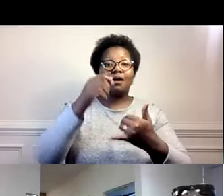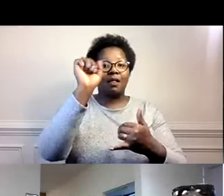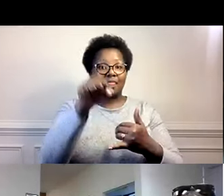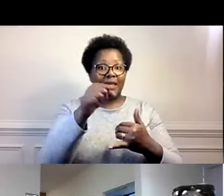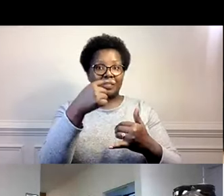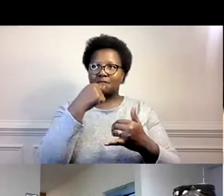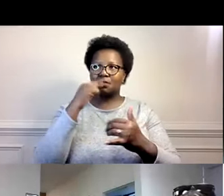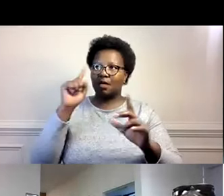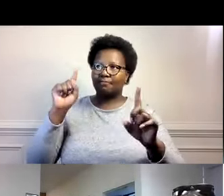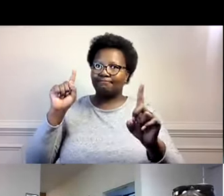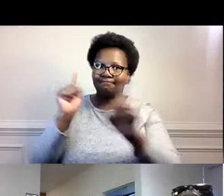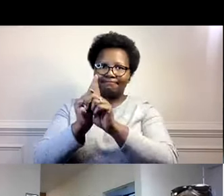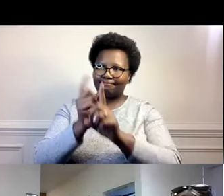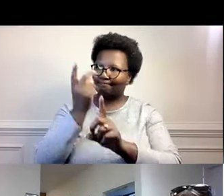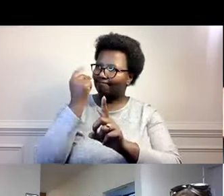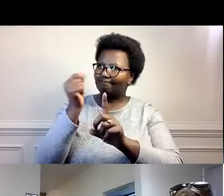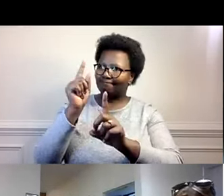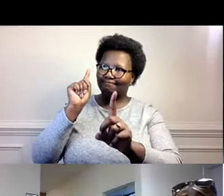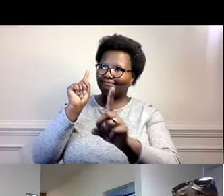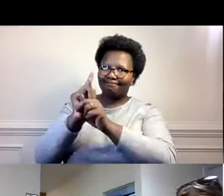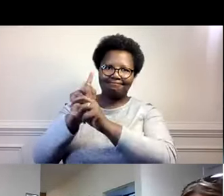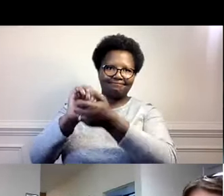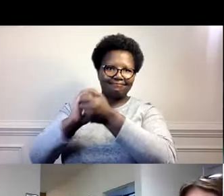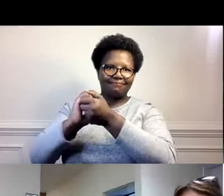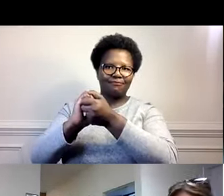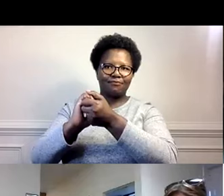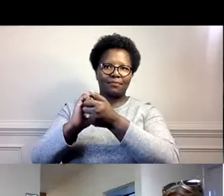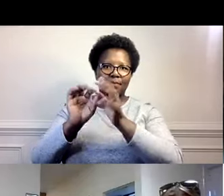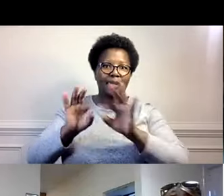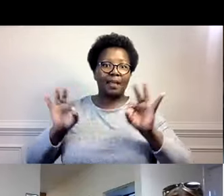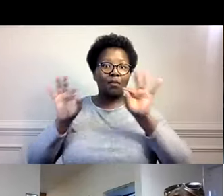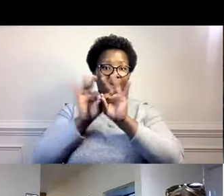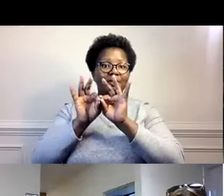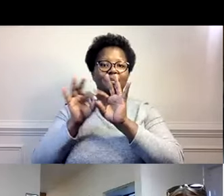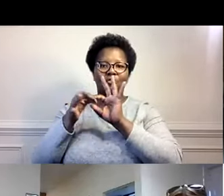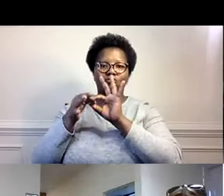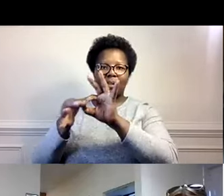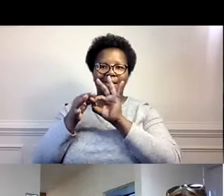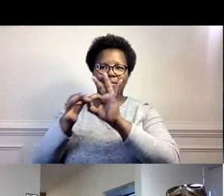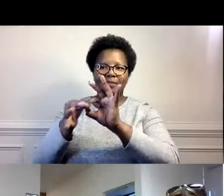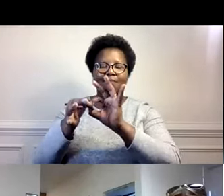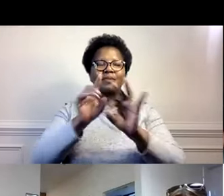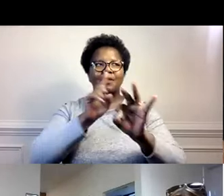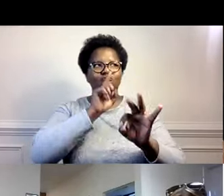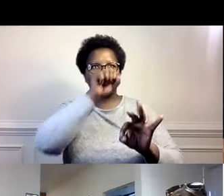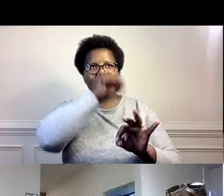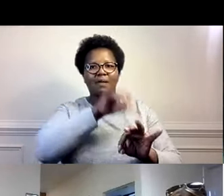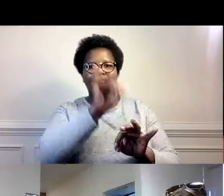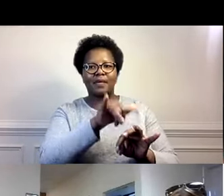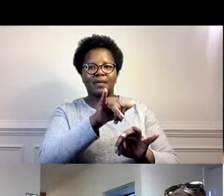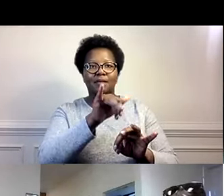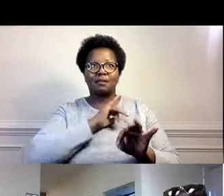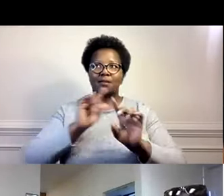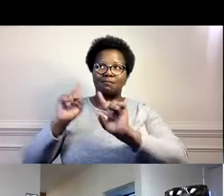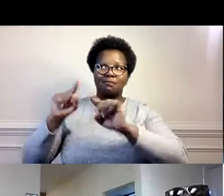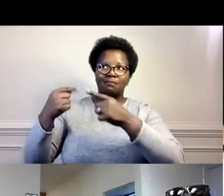dice la palabra que se llevan bien. Y esto es importante. De eso se trata, ¿verdad? De esa relación de llevarse